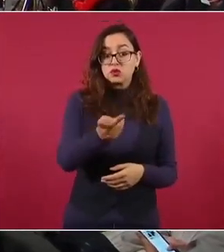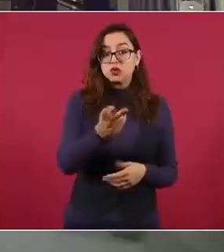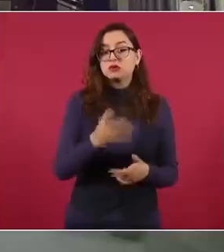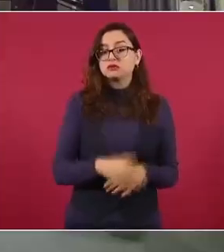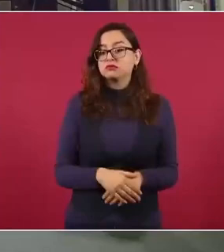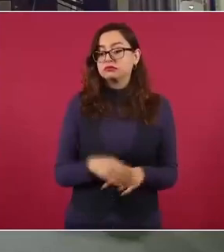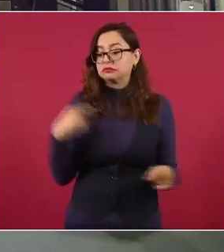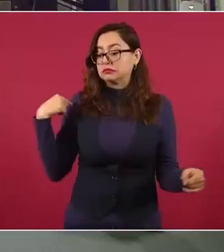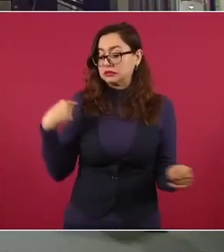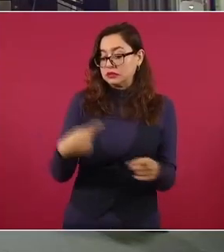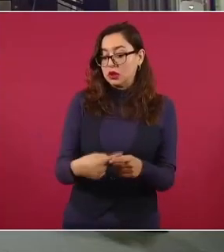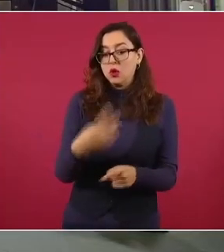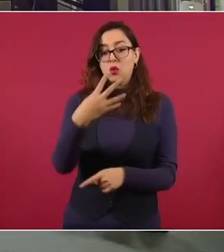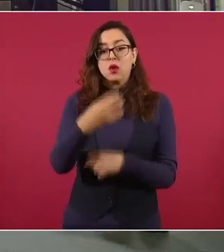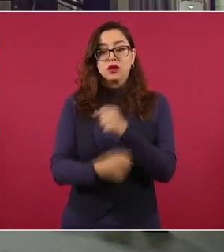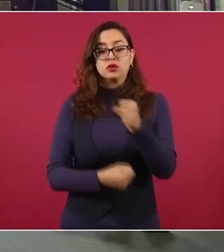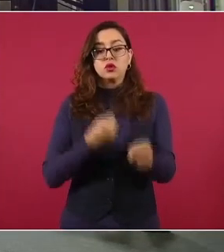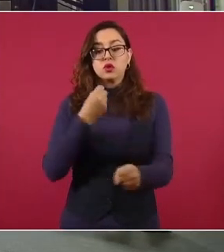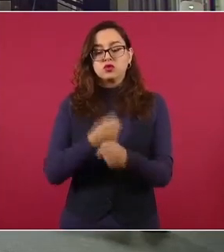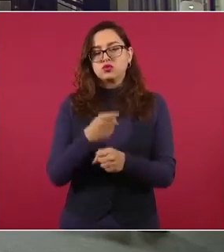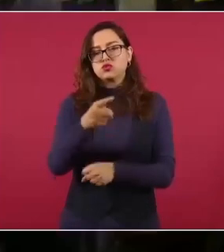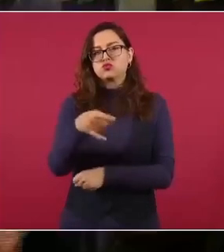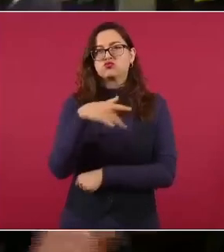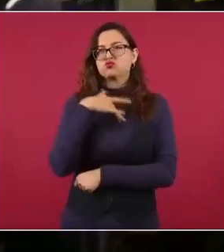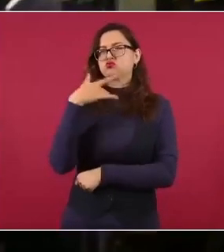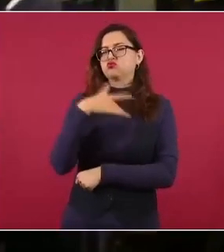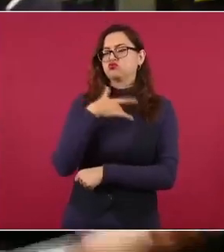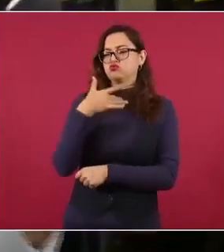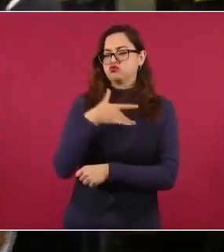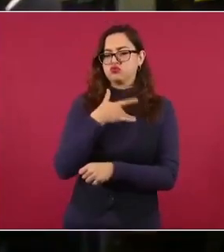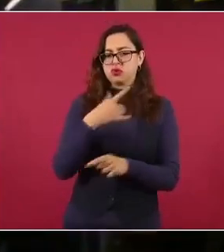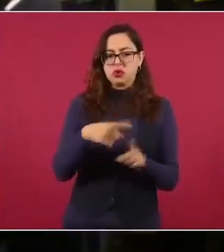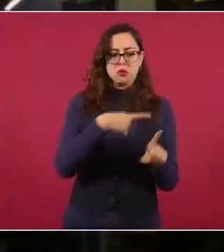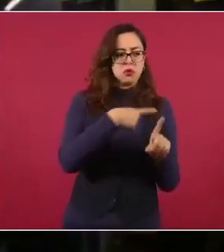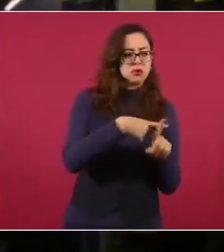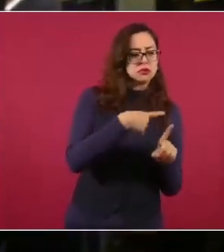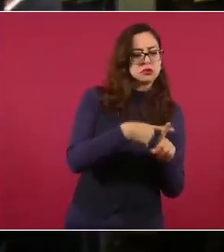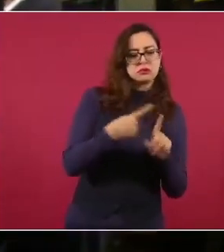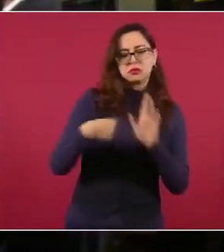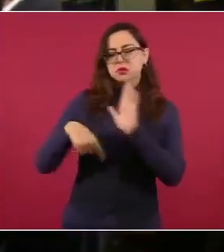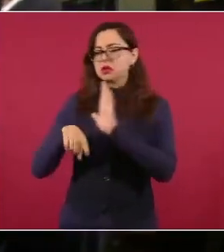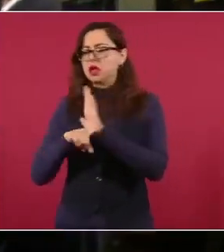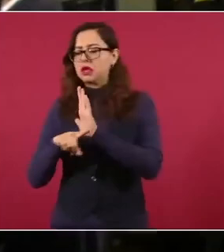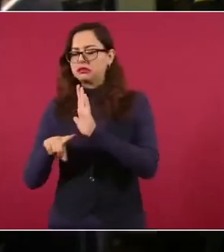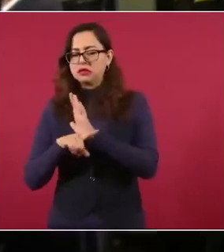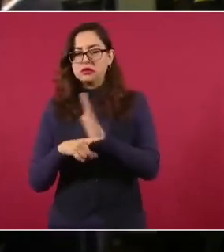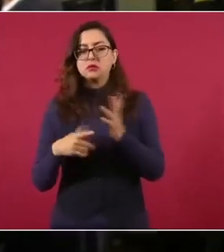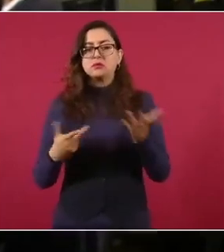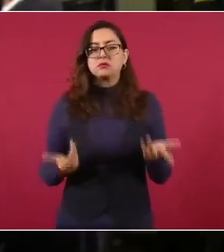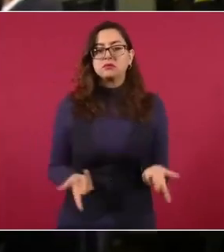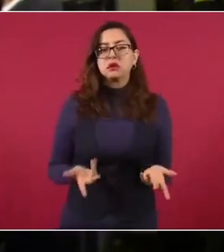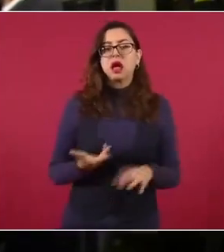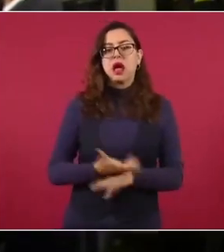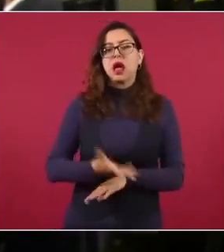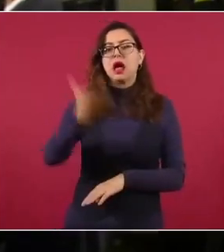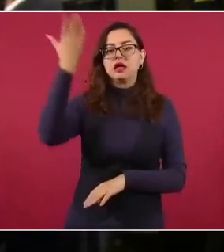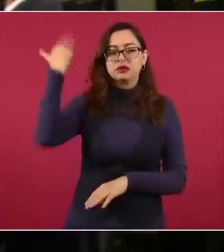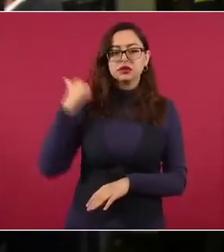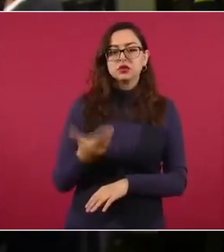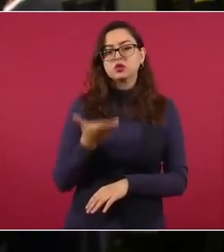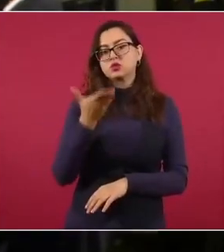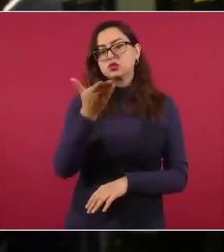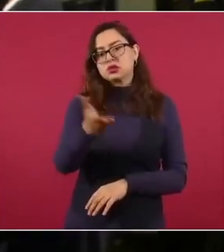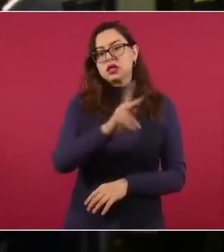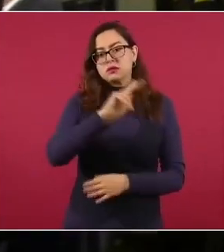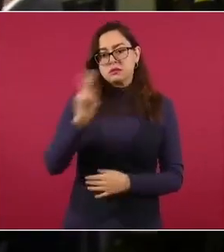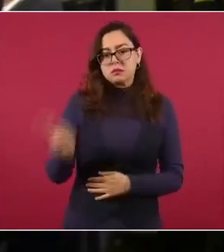años de su gobierno, ¿cuál es el balance que usted tiene, positivo, negativo? En alguna ocasión nos platicó en la reunión de